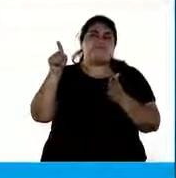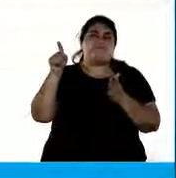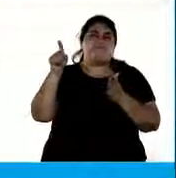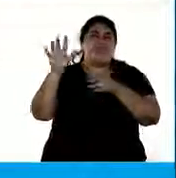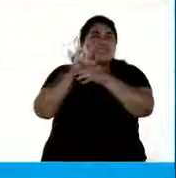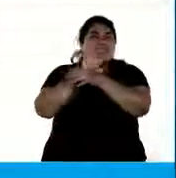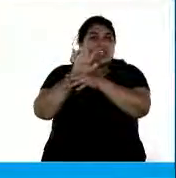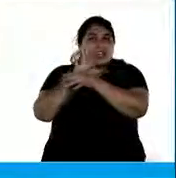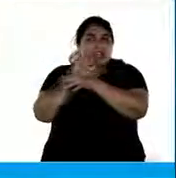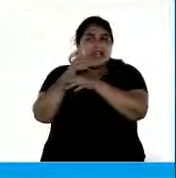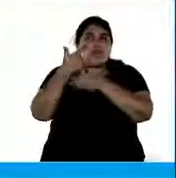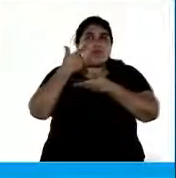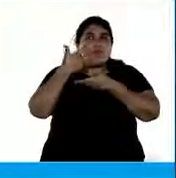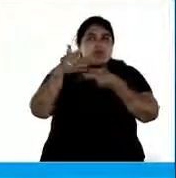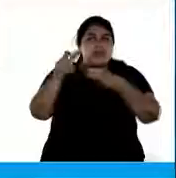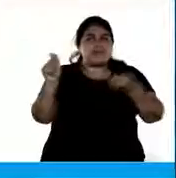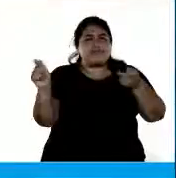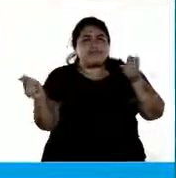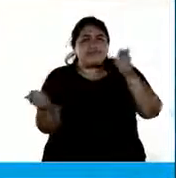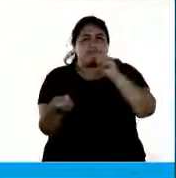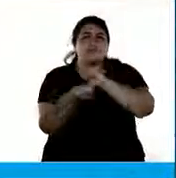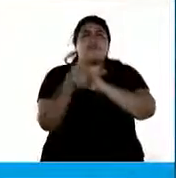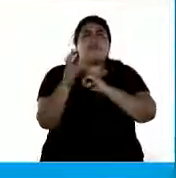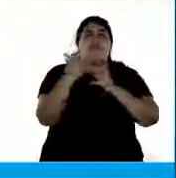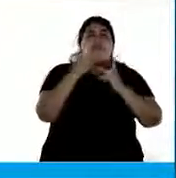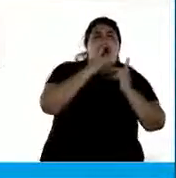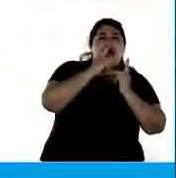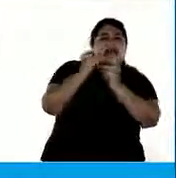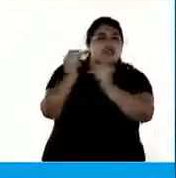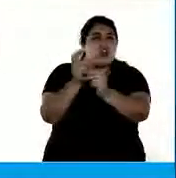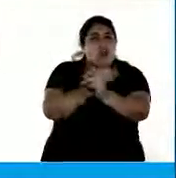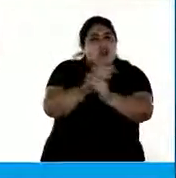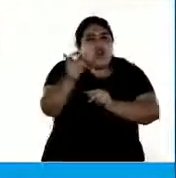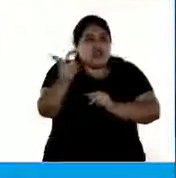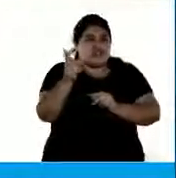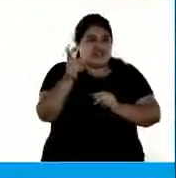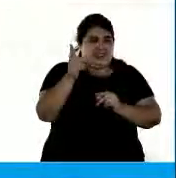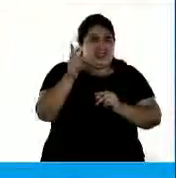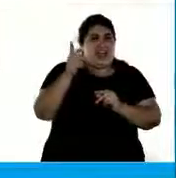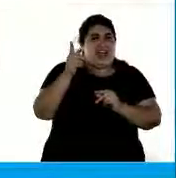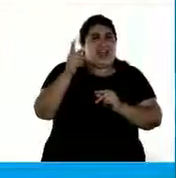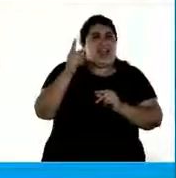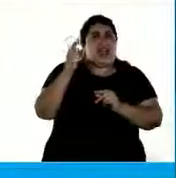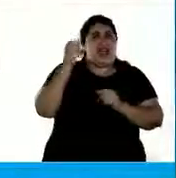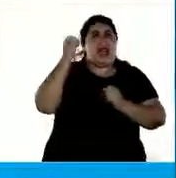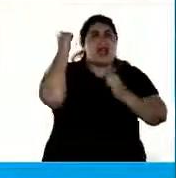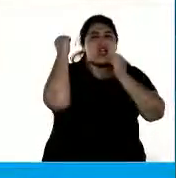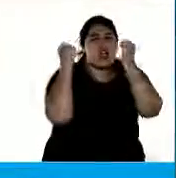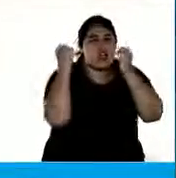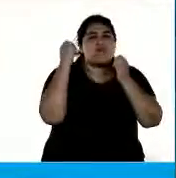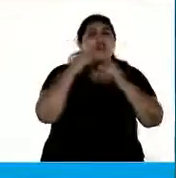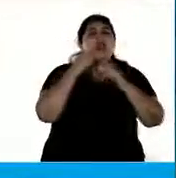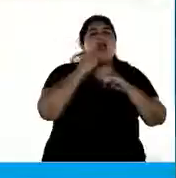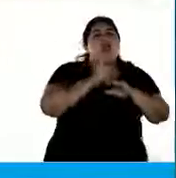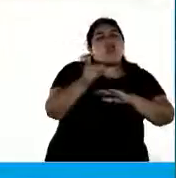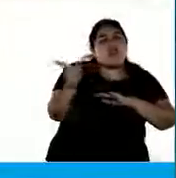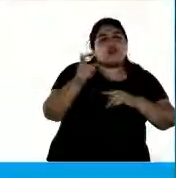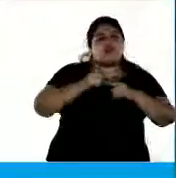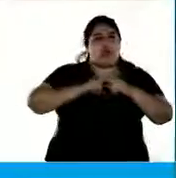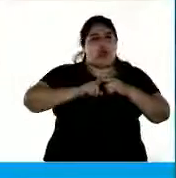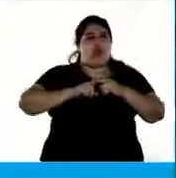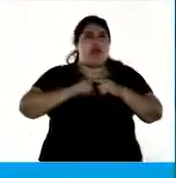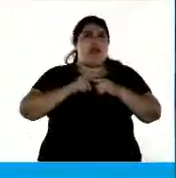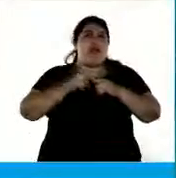para transmitir su repudio ante las atrocidades económicas, políticas y